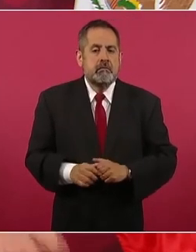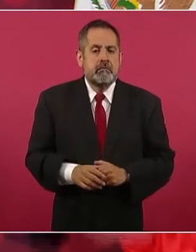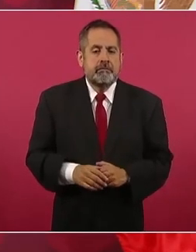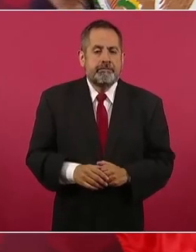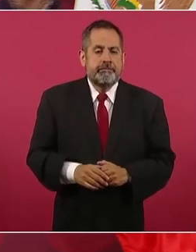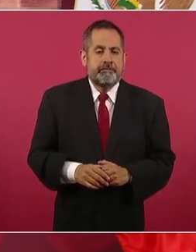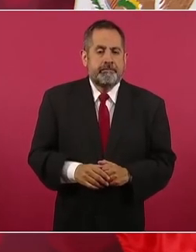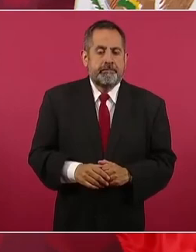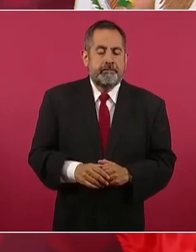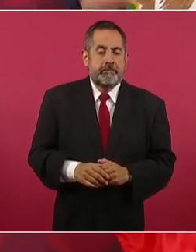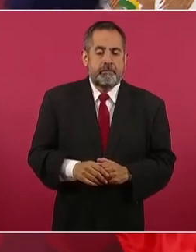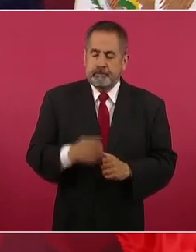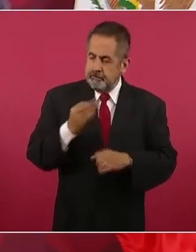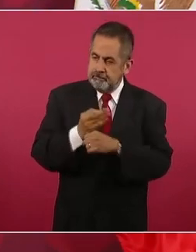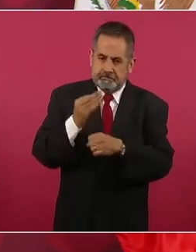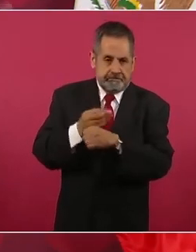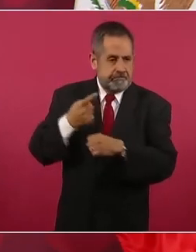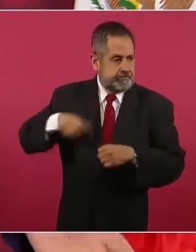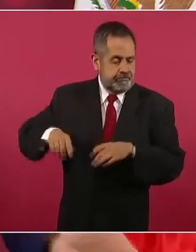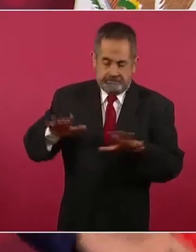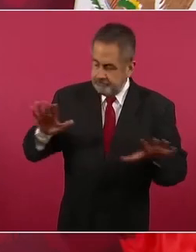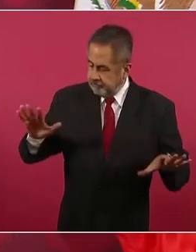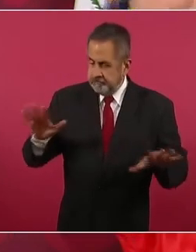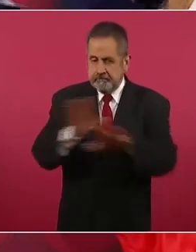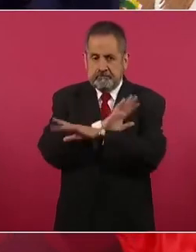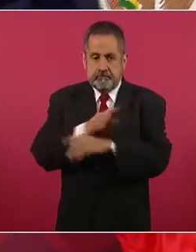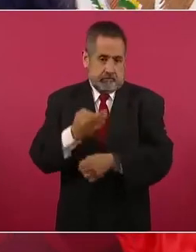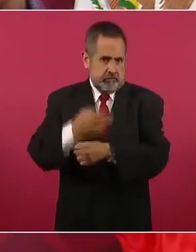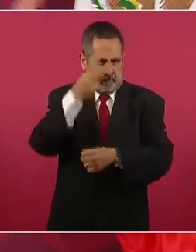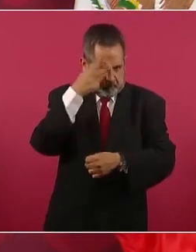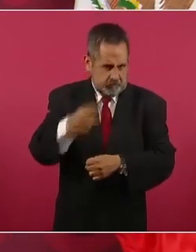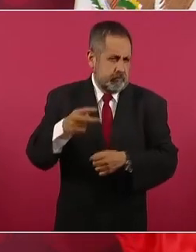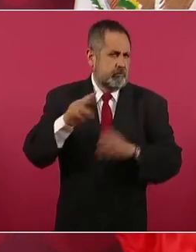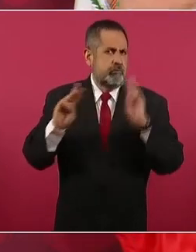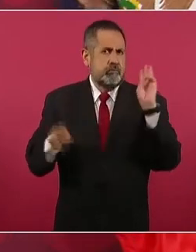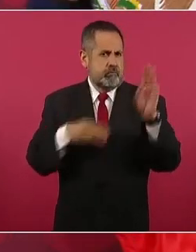Parte de los cambios No sólo en México En el mundo